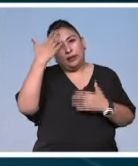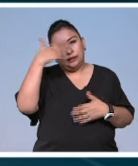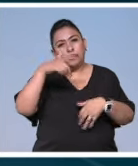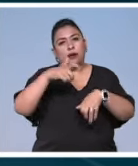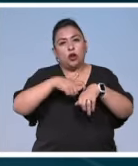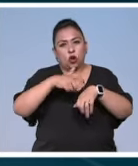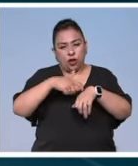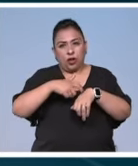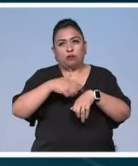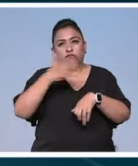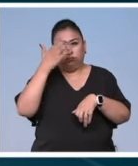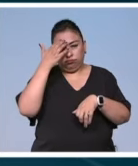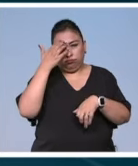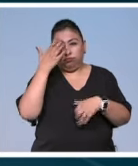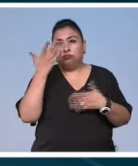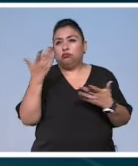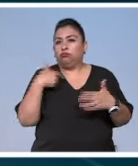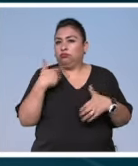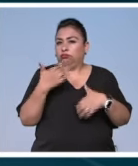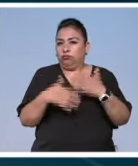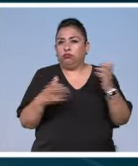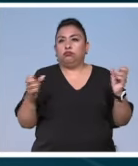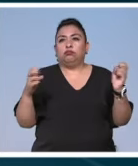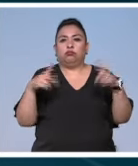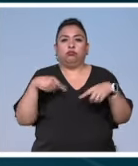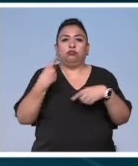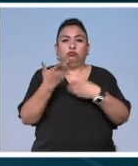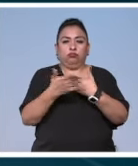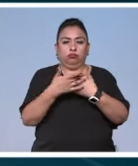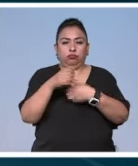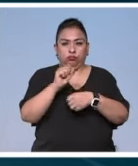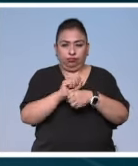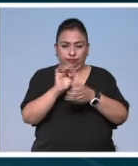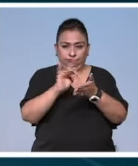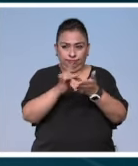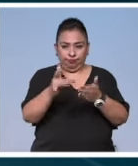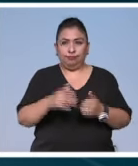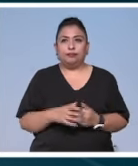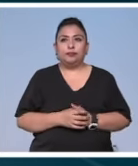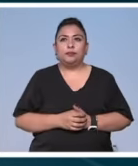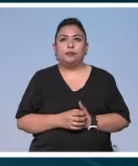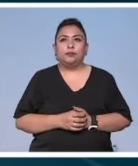horario y bueno me despido nos vemos la próxima semana gracias